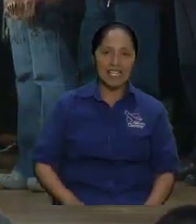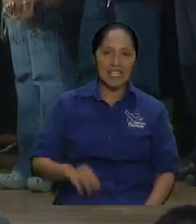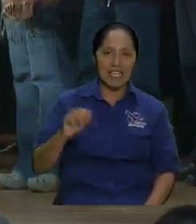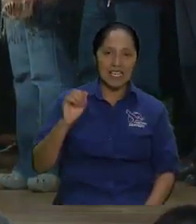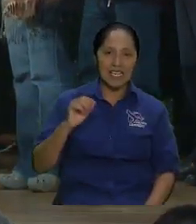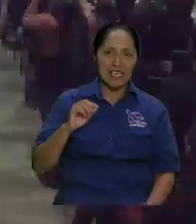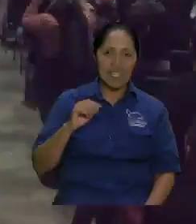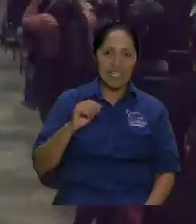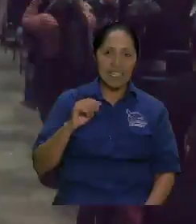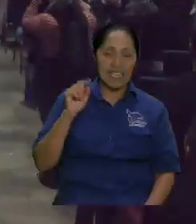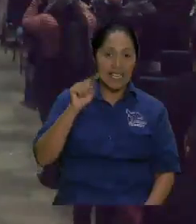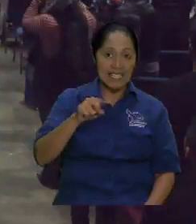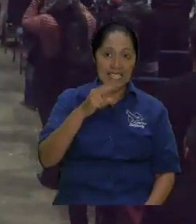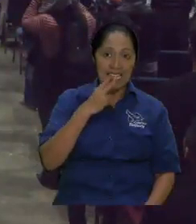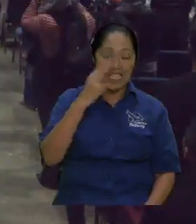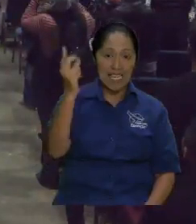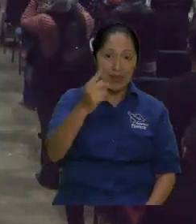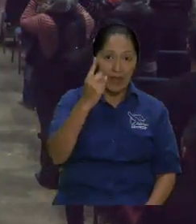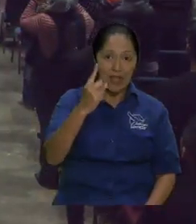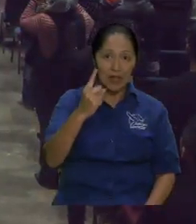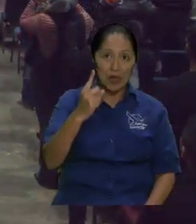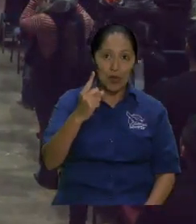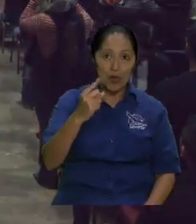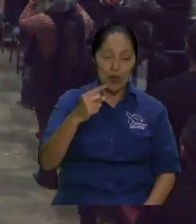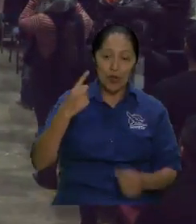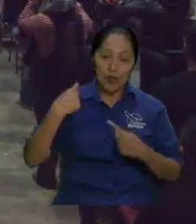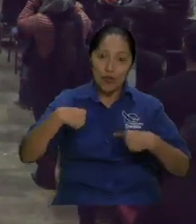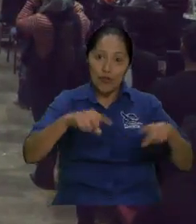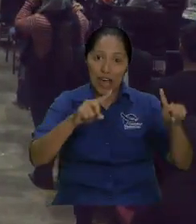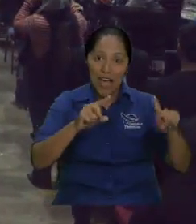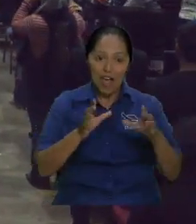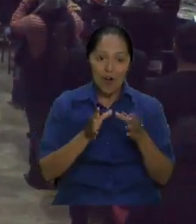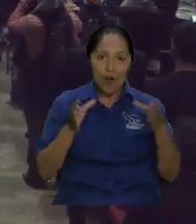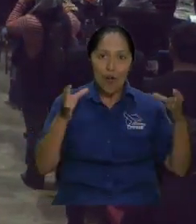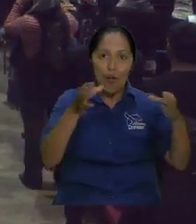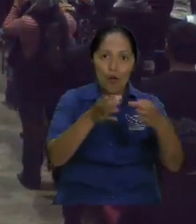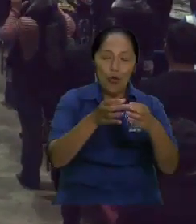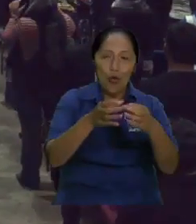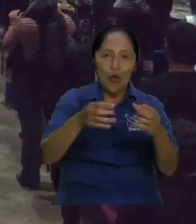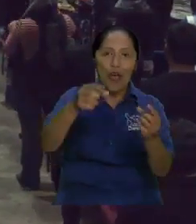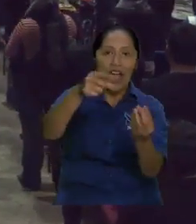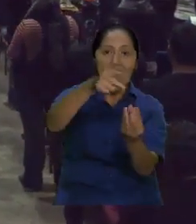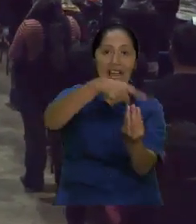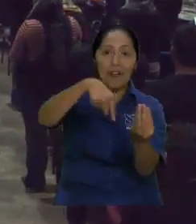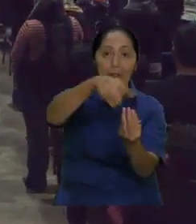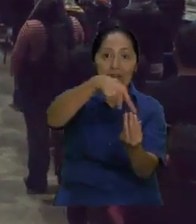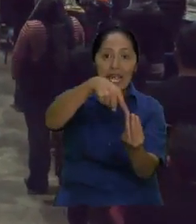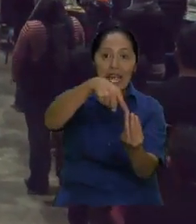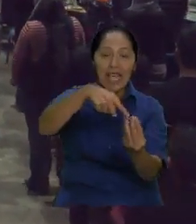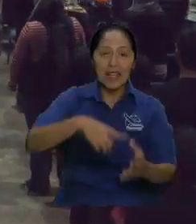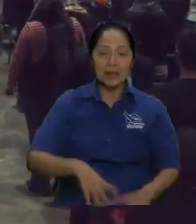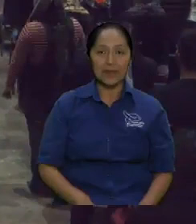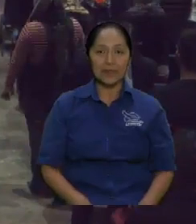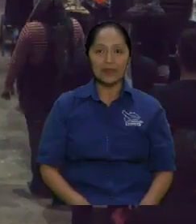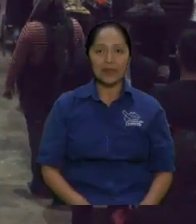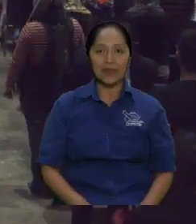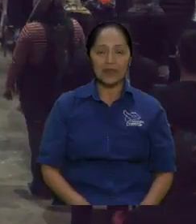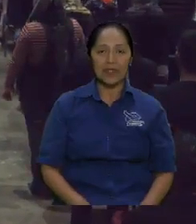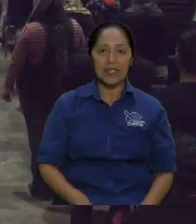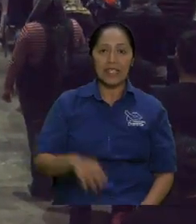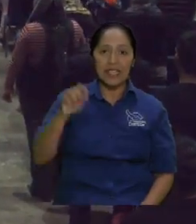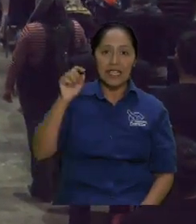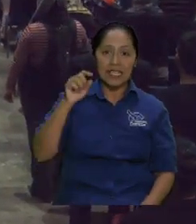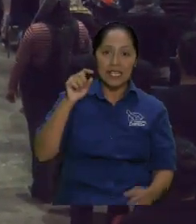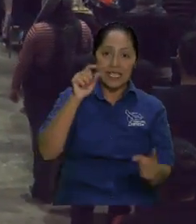los poitos verdad que bendición para eso necesitas convicción revelación y